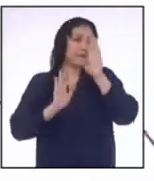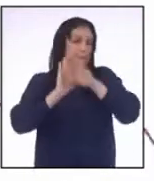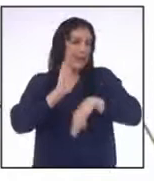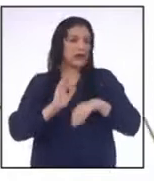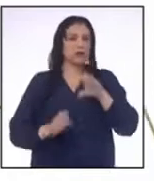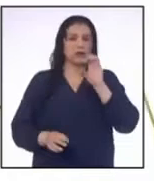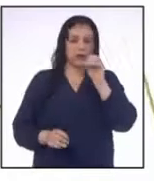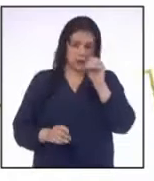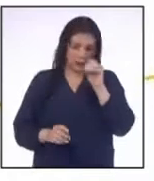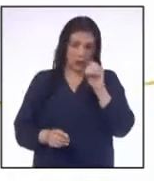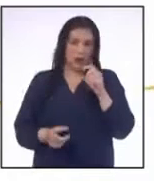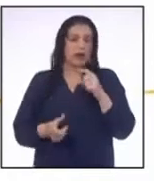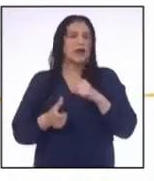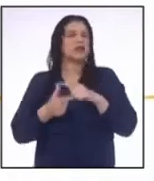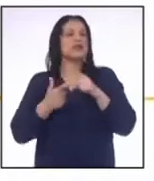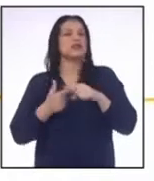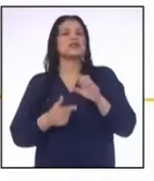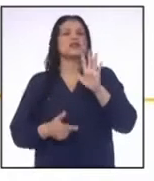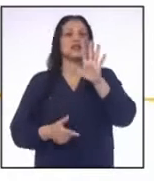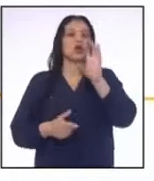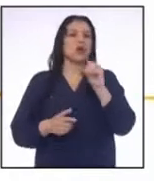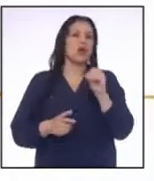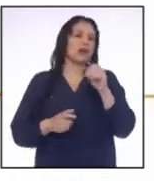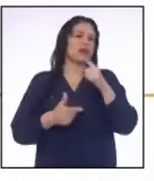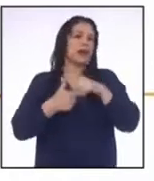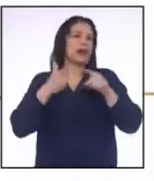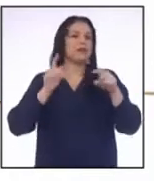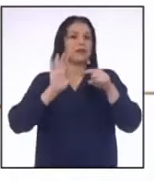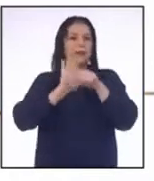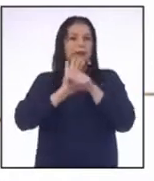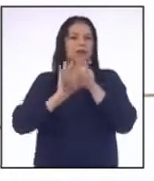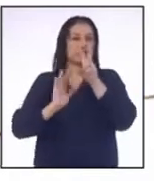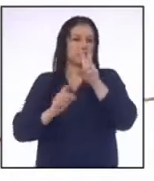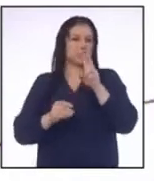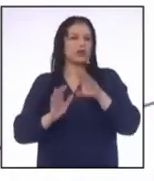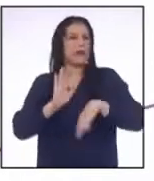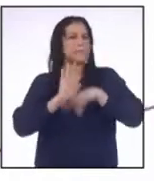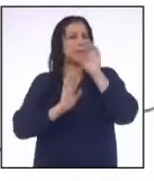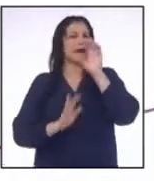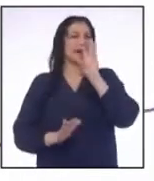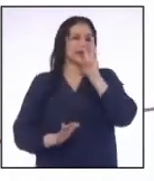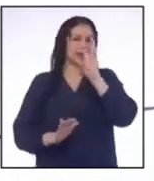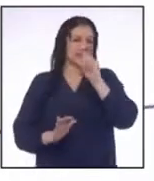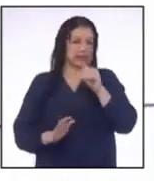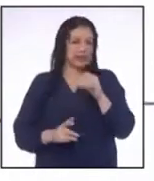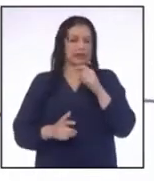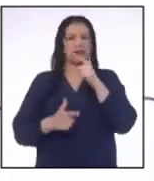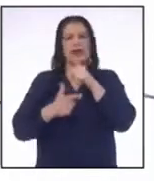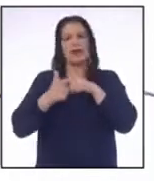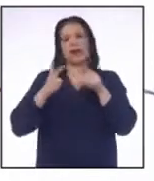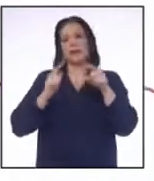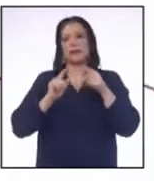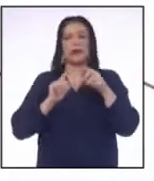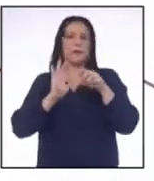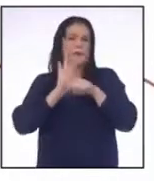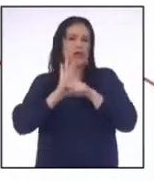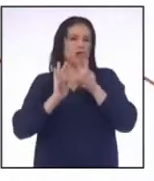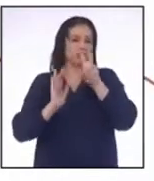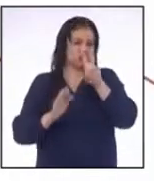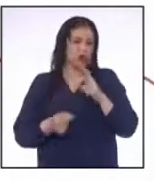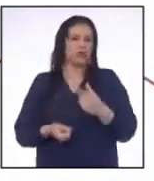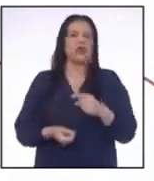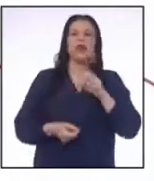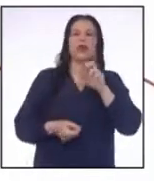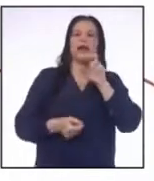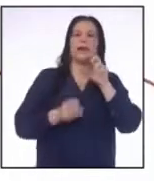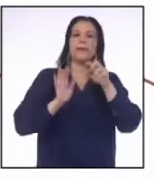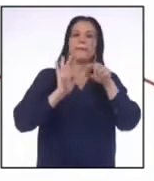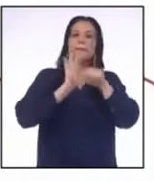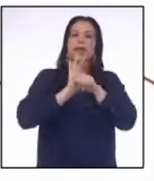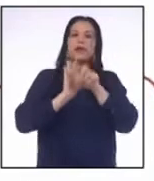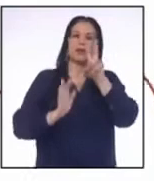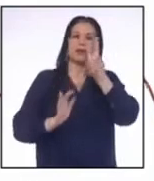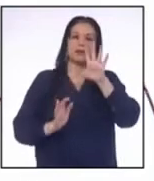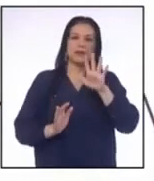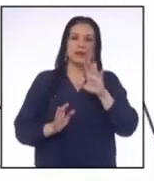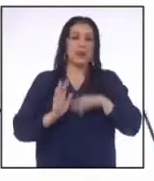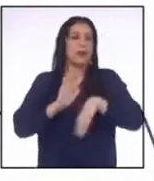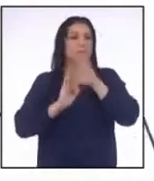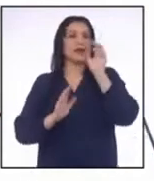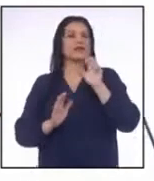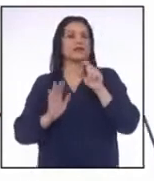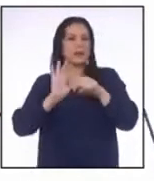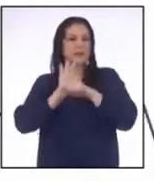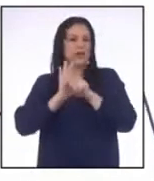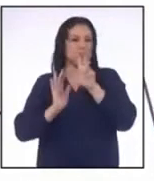50 entre menos 2 Es mayor que 60 Entre menos 2 Menos 25 es mayor que menos 30